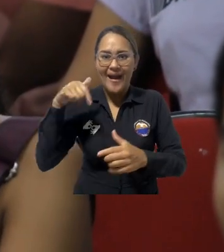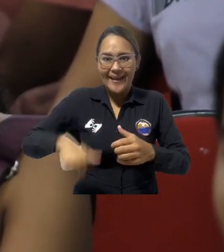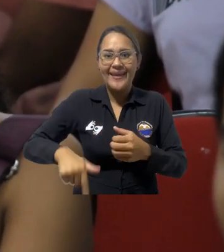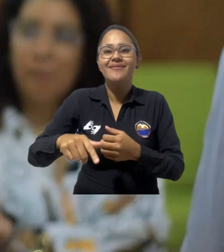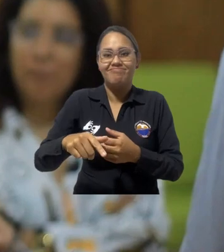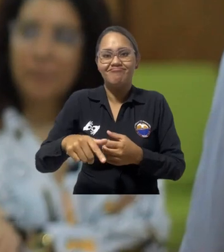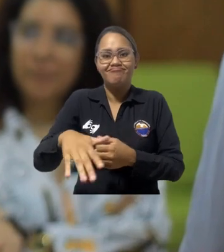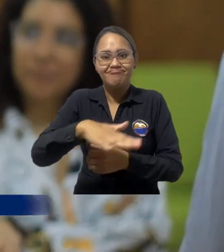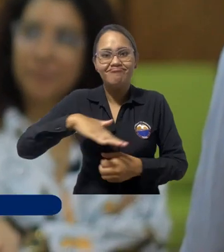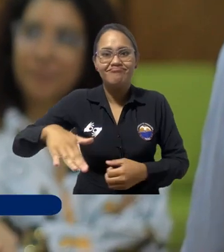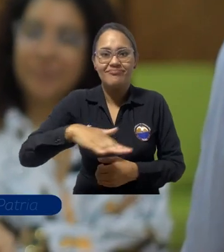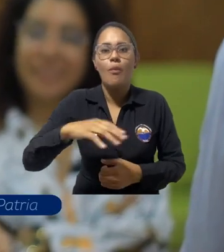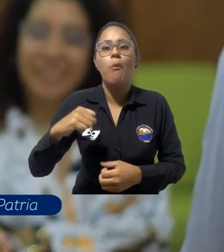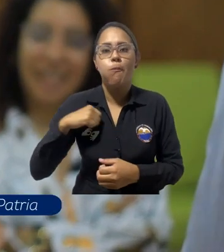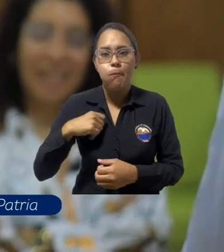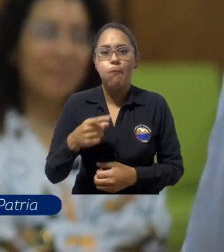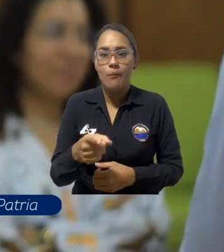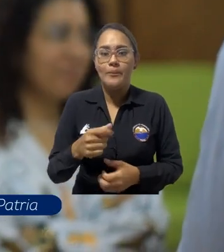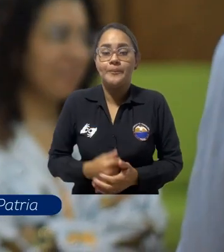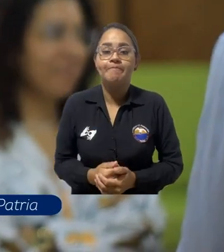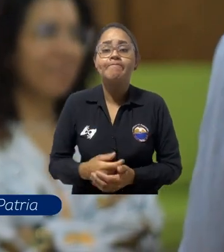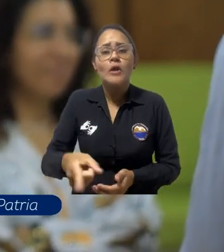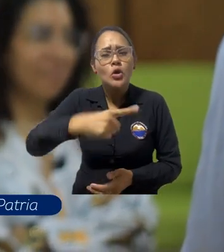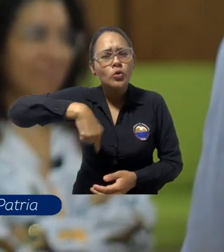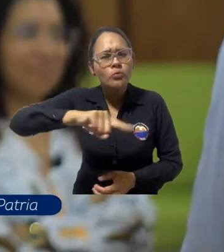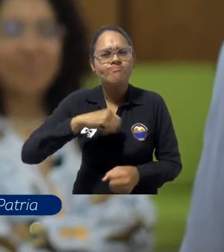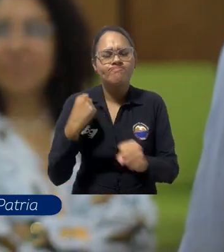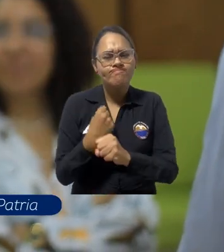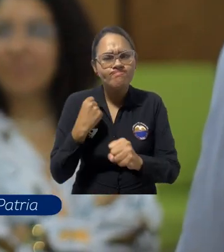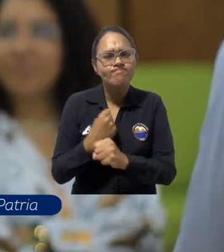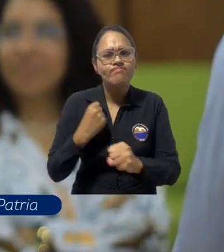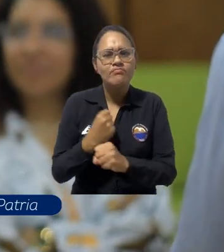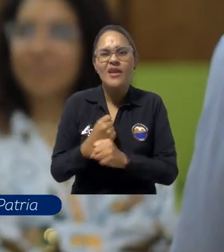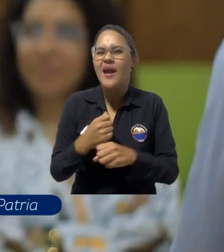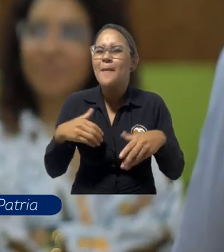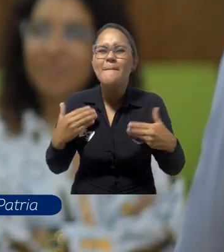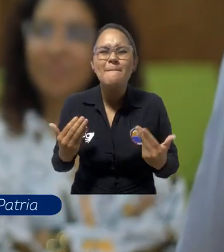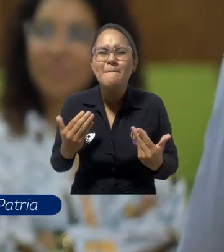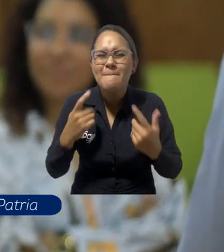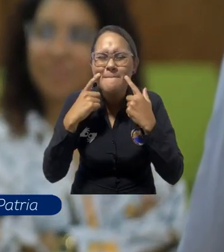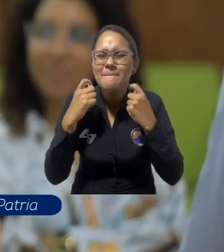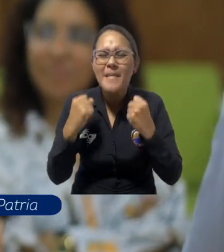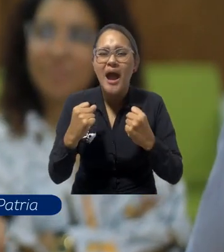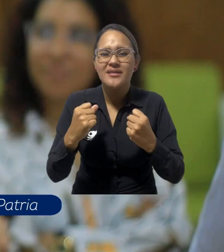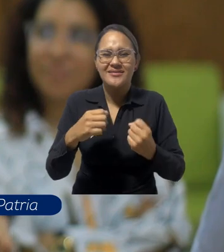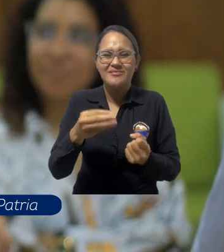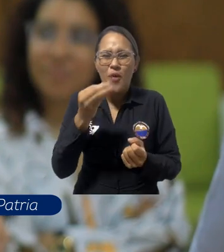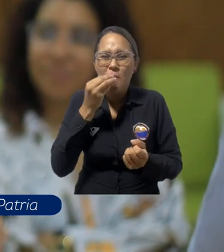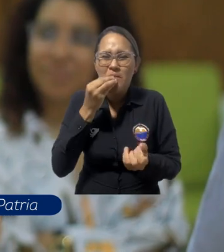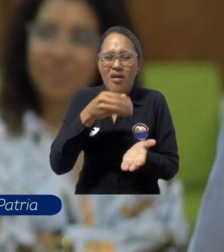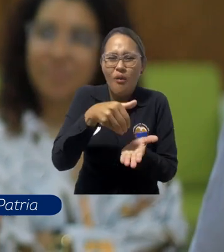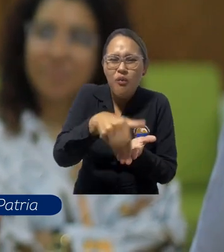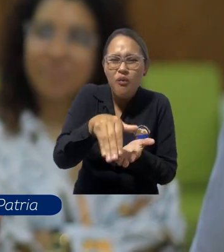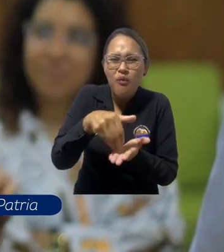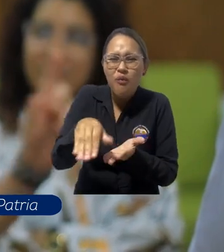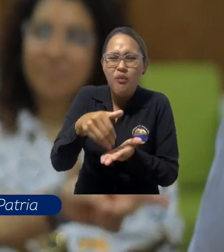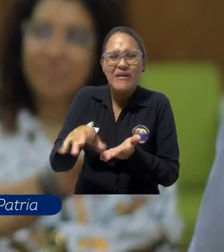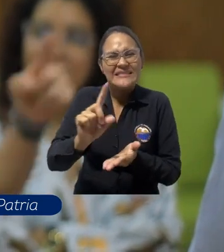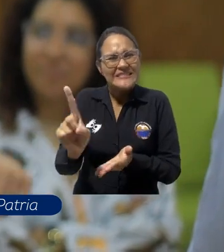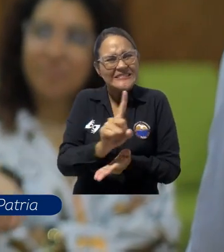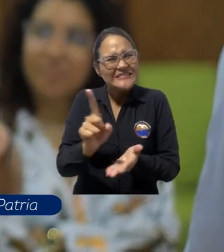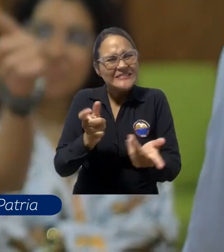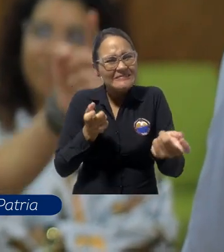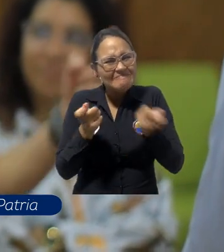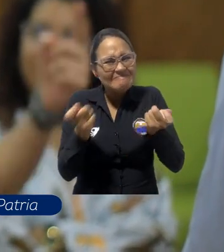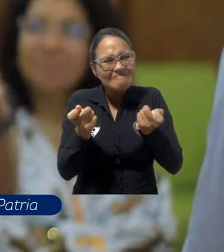transmitir, digamos, un poco el trabajo que estamos realizando nosotros en pos de la disminución del desperdicio de